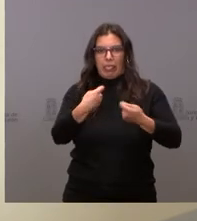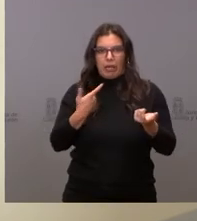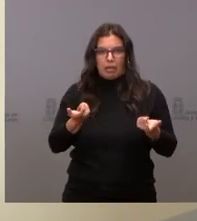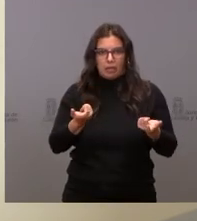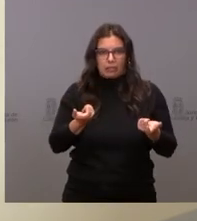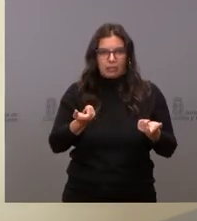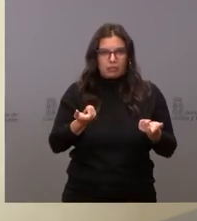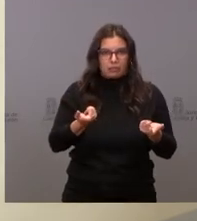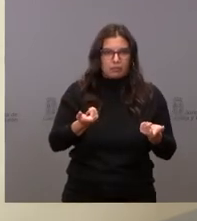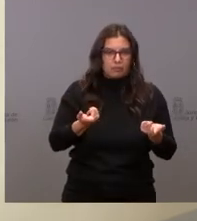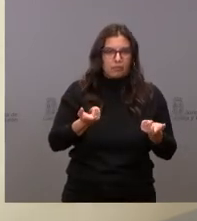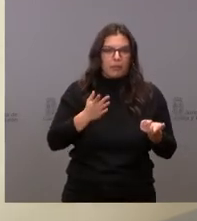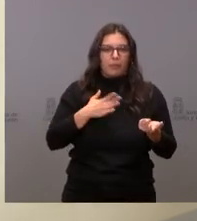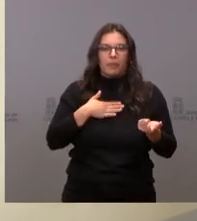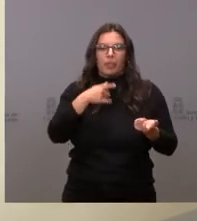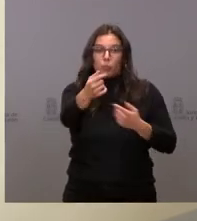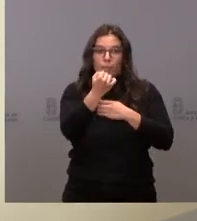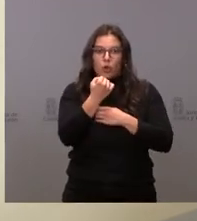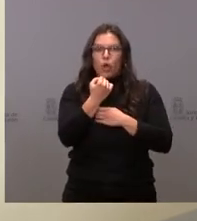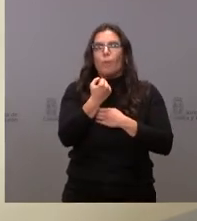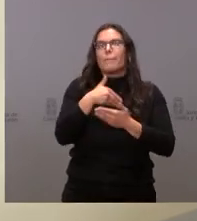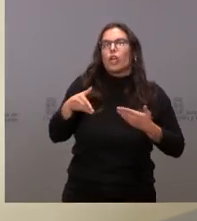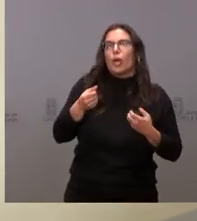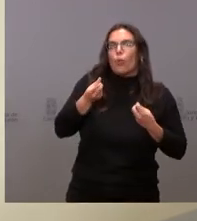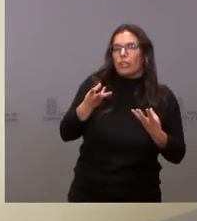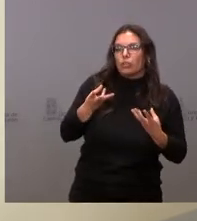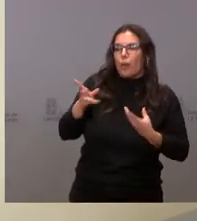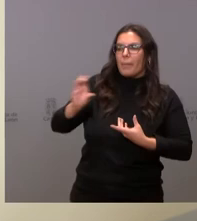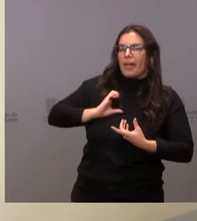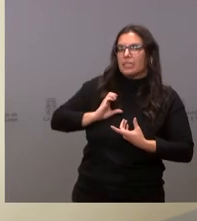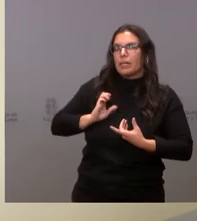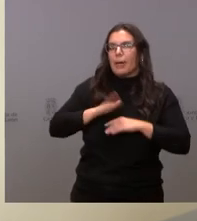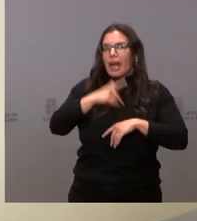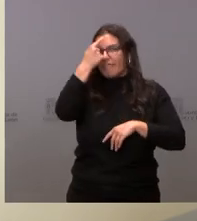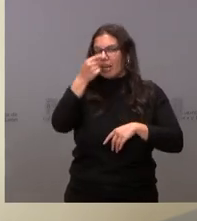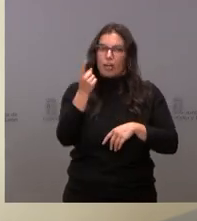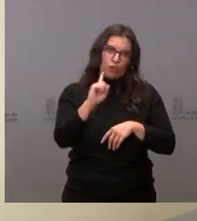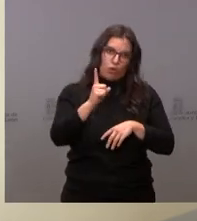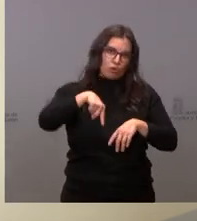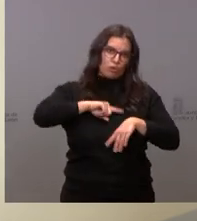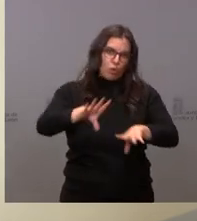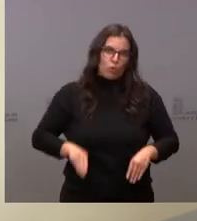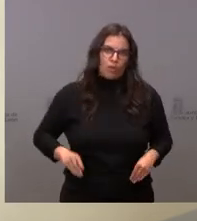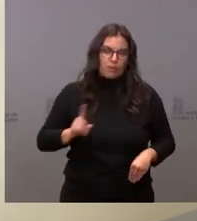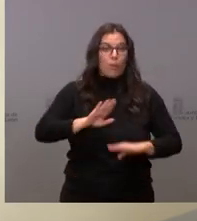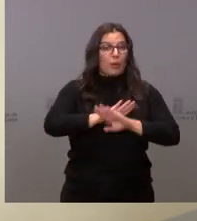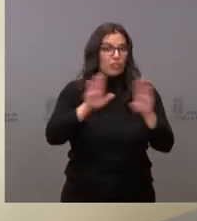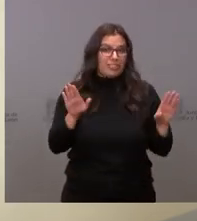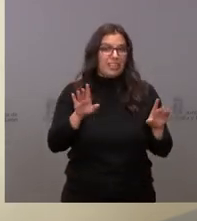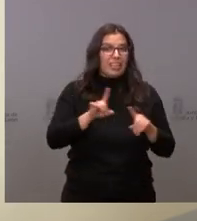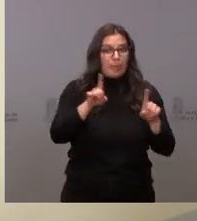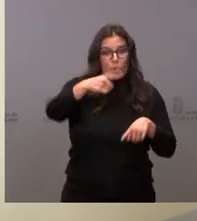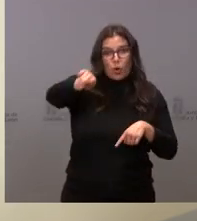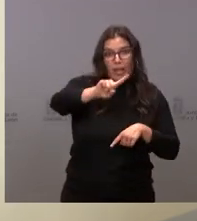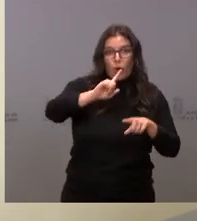negociación esto me cuesta tantos millones no es así nosotros no lo admitiríamos pero es que además en ningún caso por